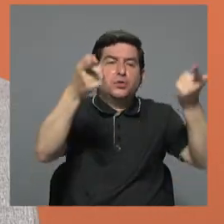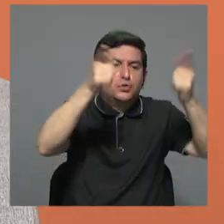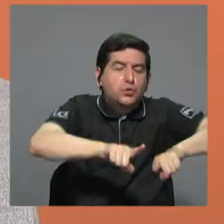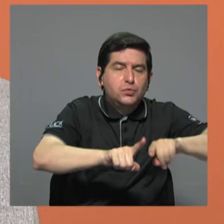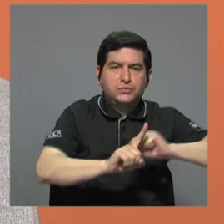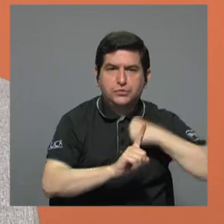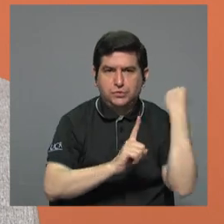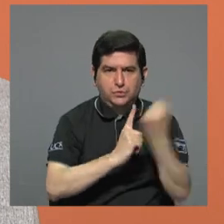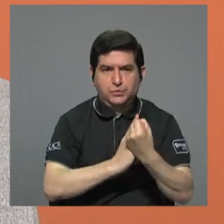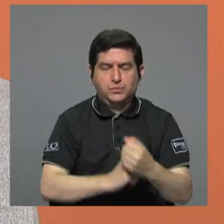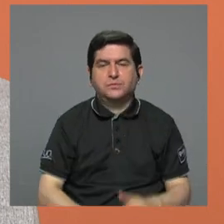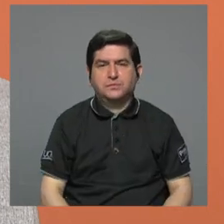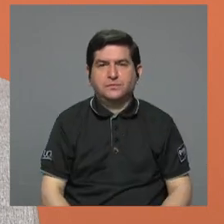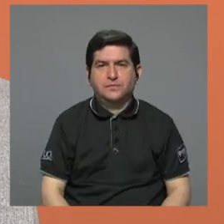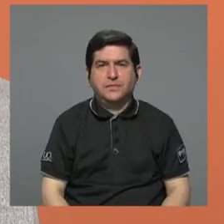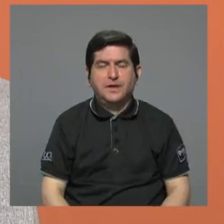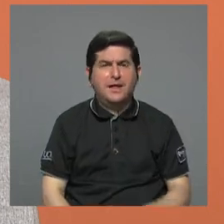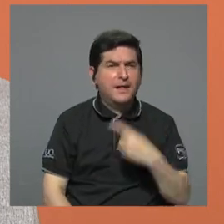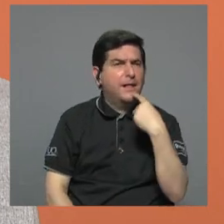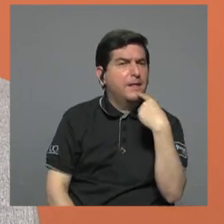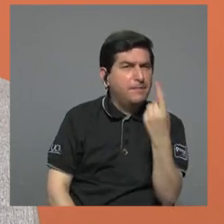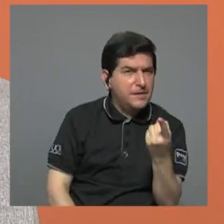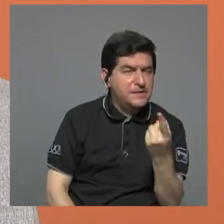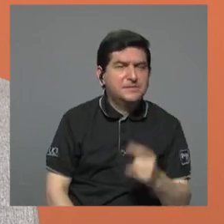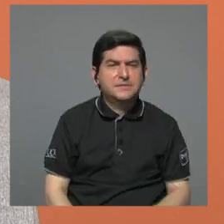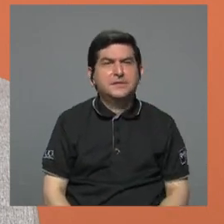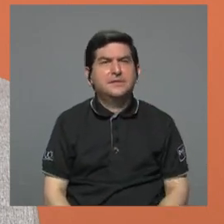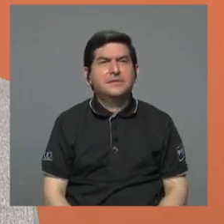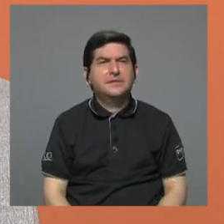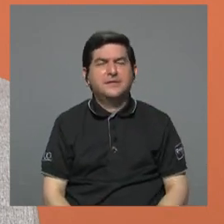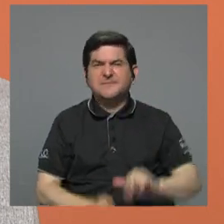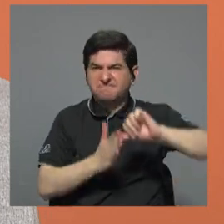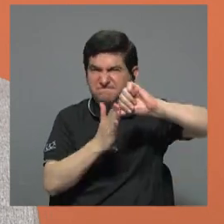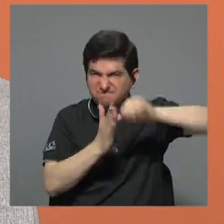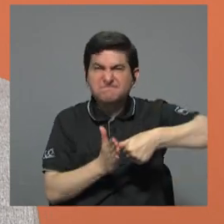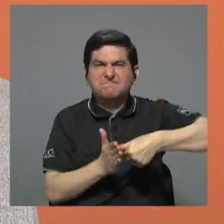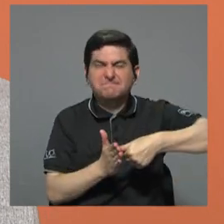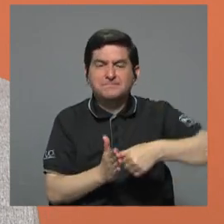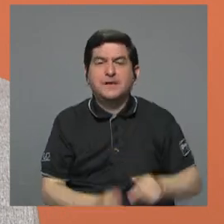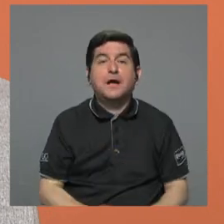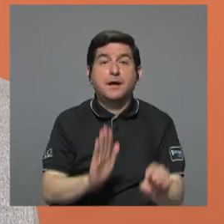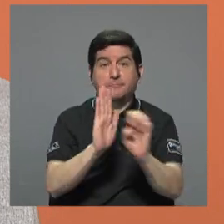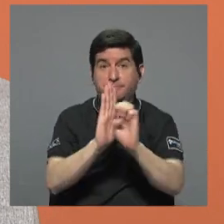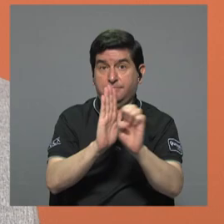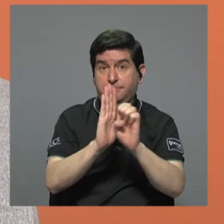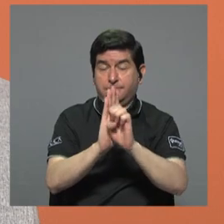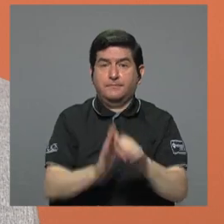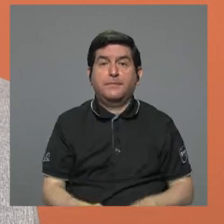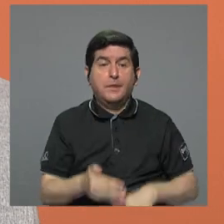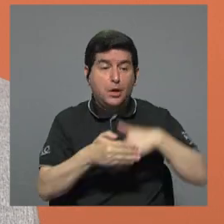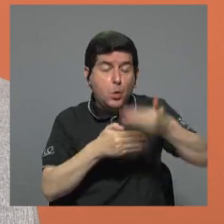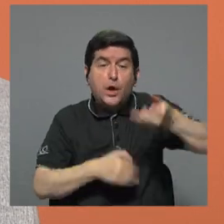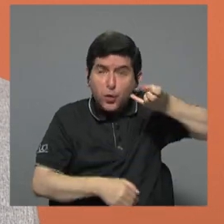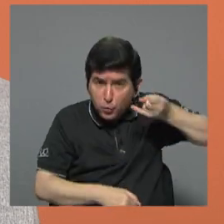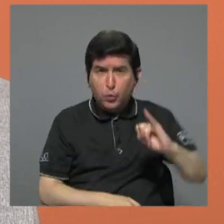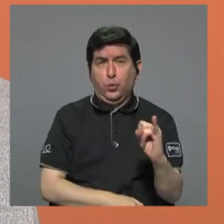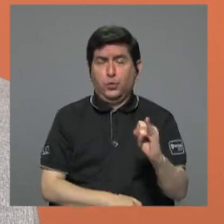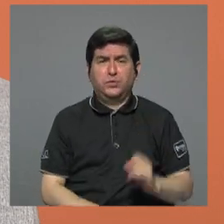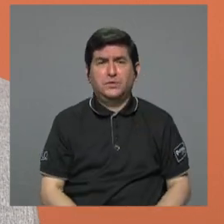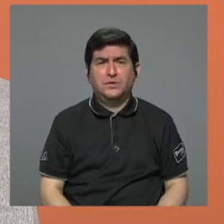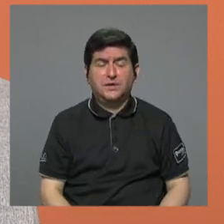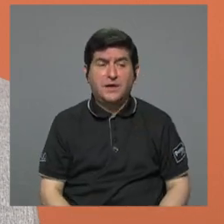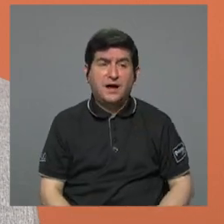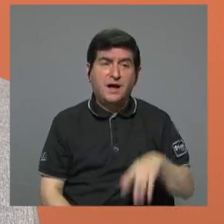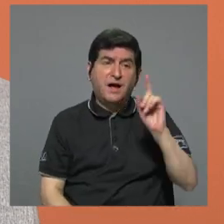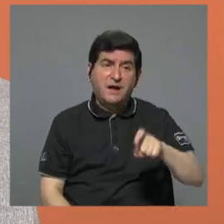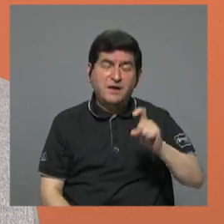este, porque algo que mencionaban con mucho énfasis es, por ejemplo, que tras una violación, pues se tienen